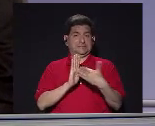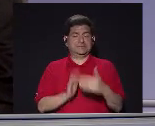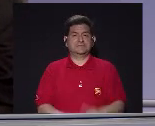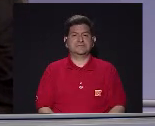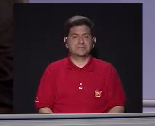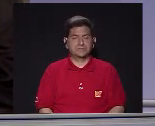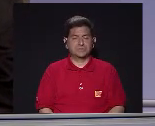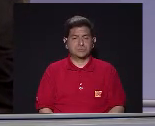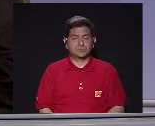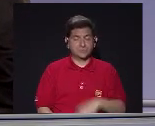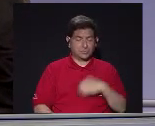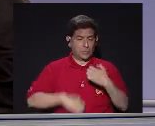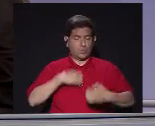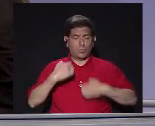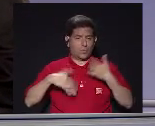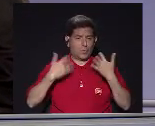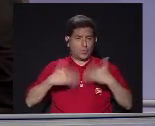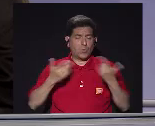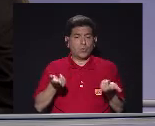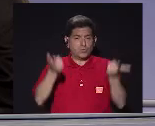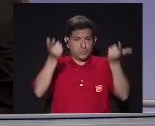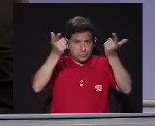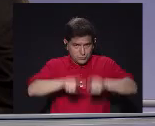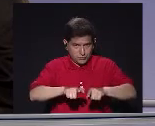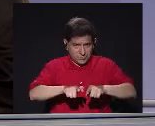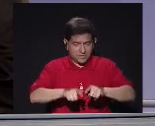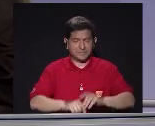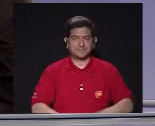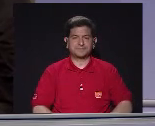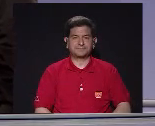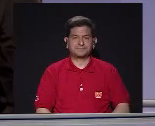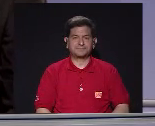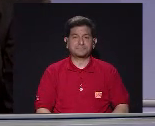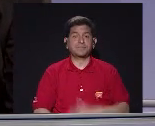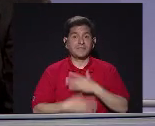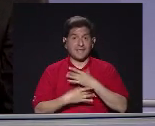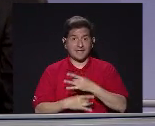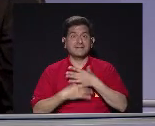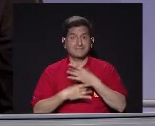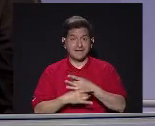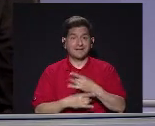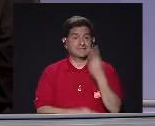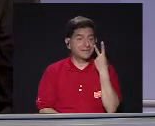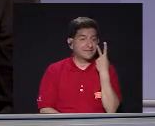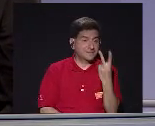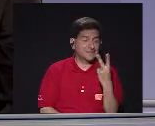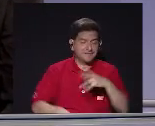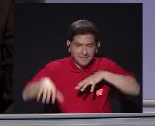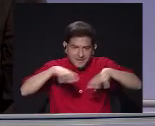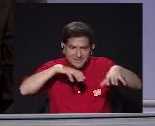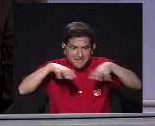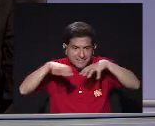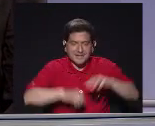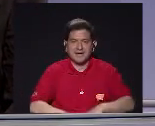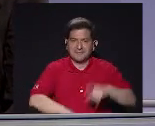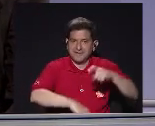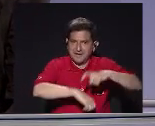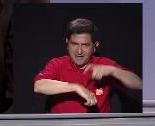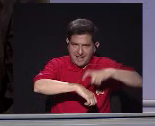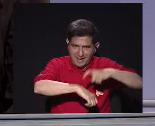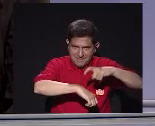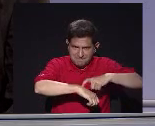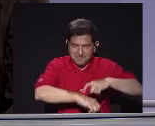conmovedor Lo que ha pasado Con esto Y muy interesante También ver La dinámica Que se genera Cuando